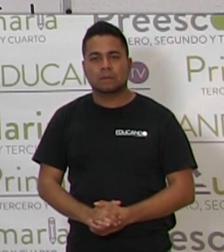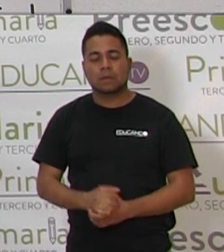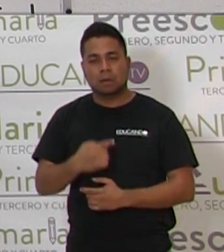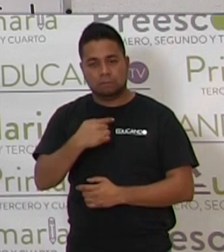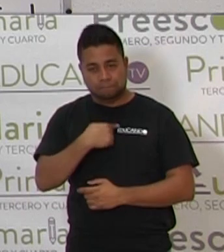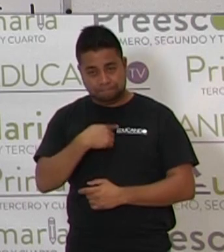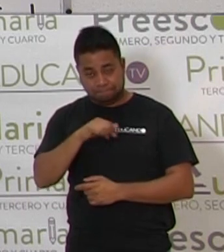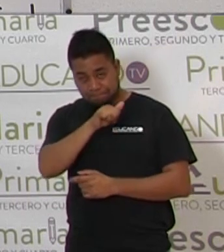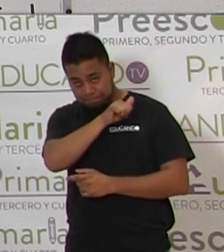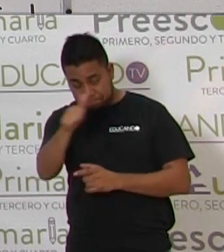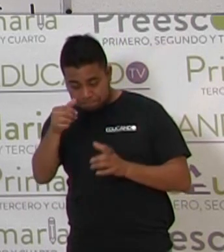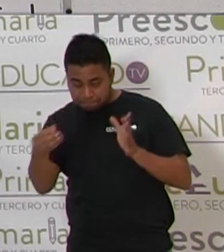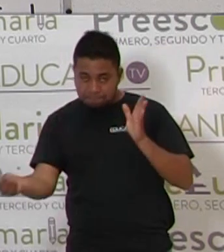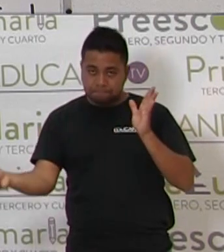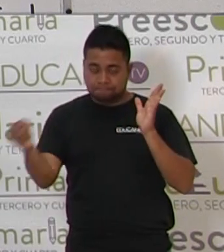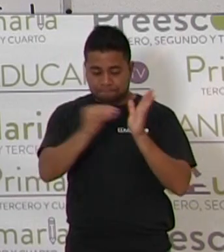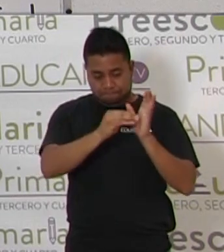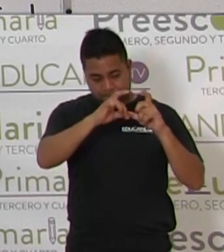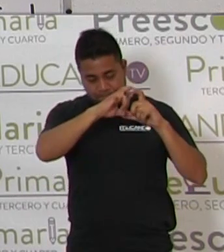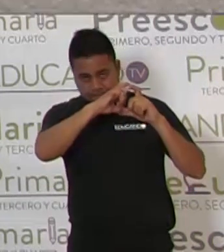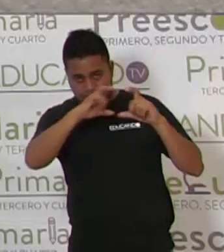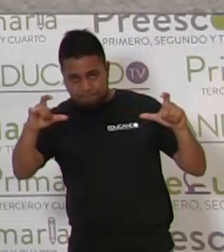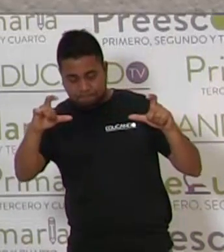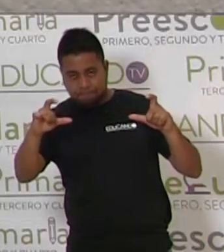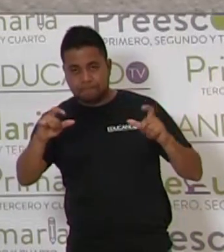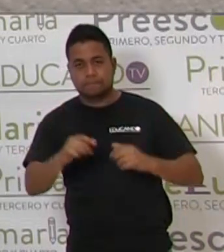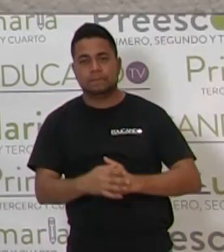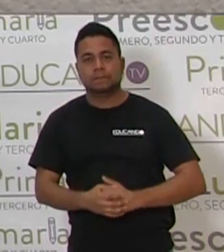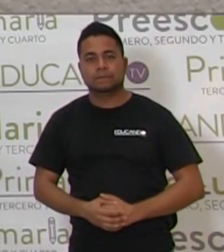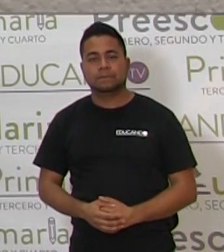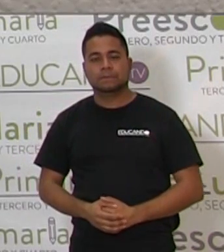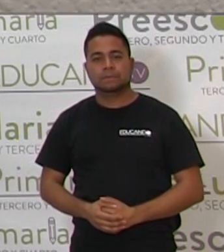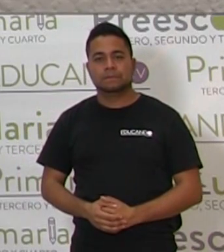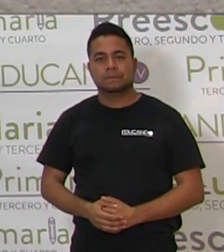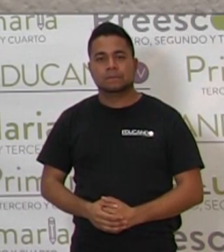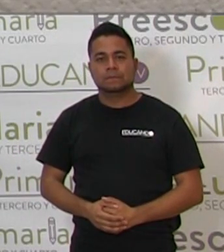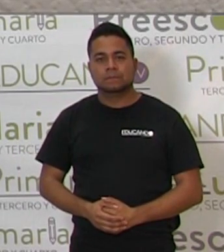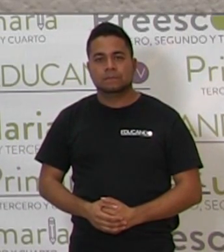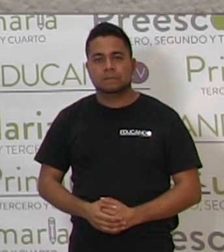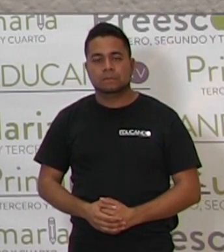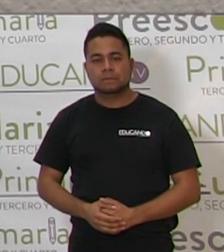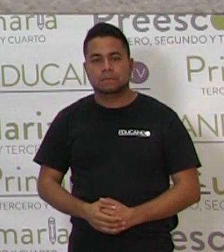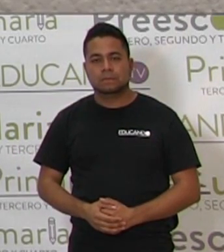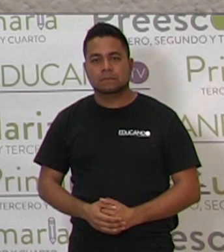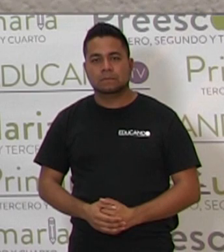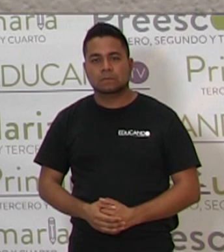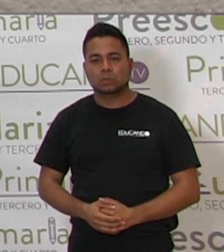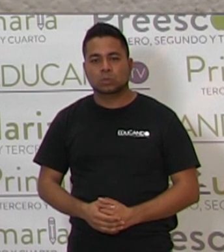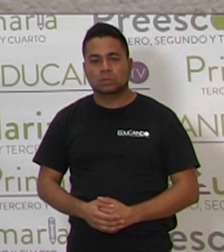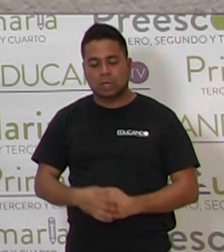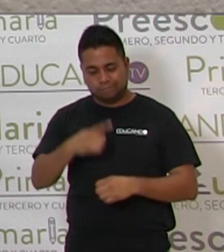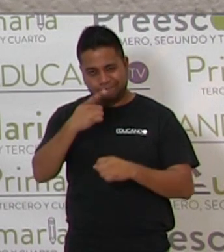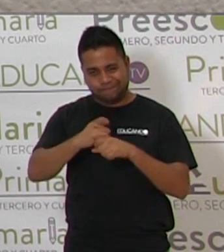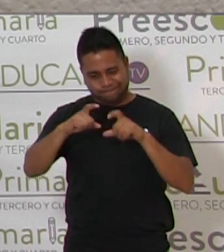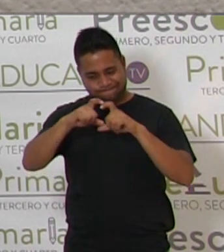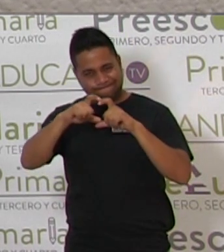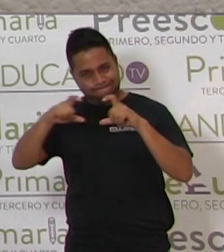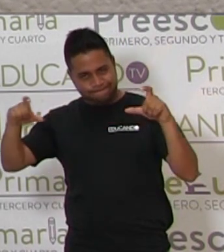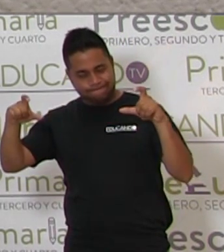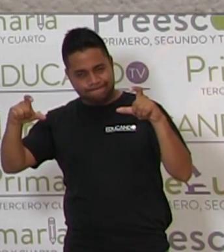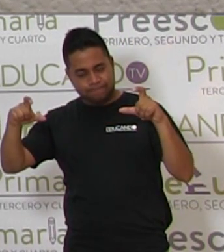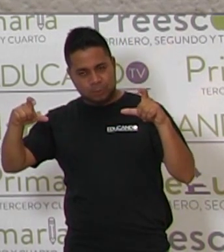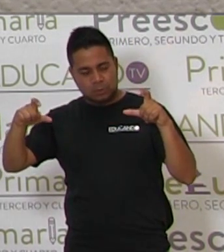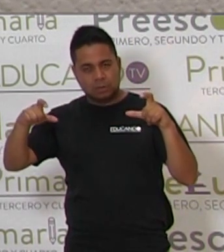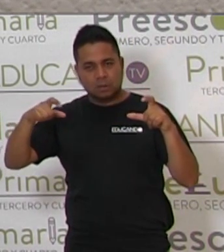el primer letrero y yo no voy a